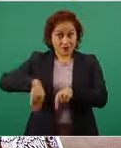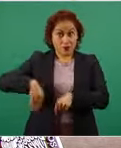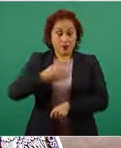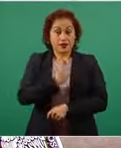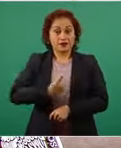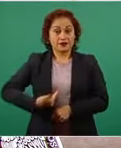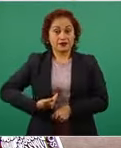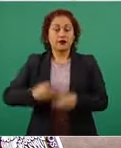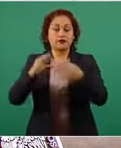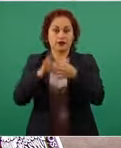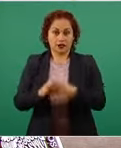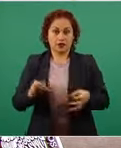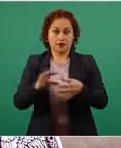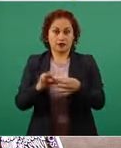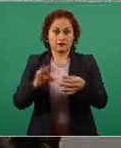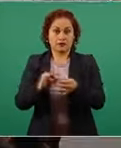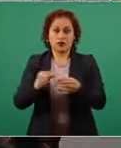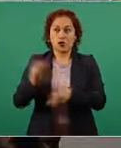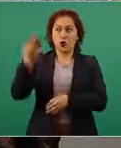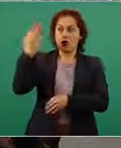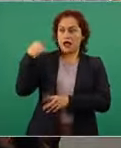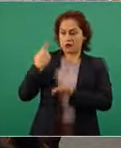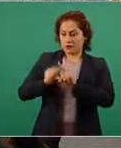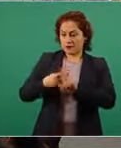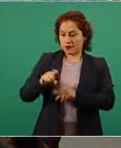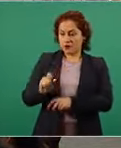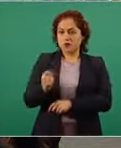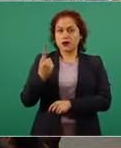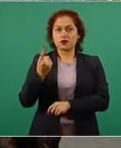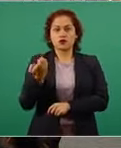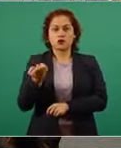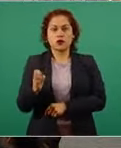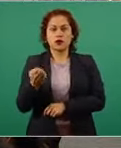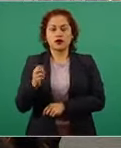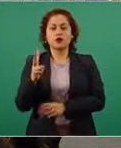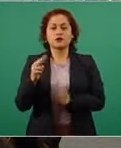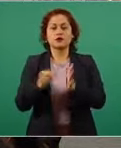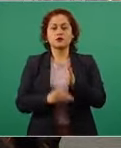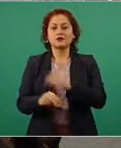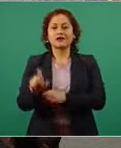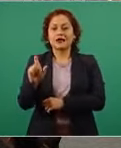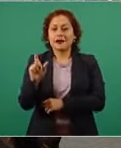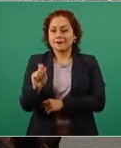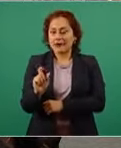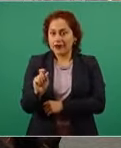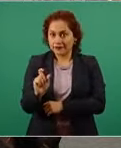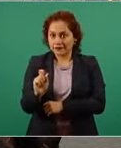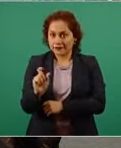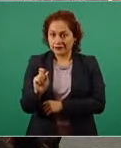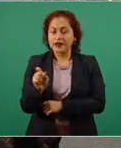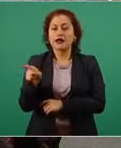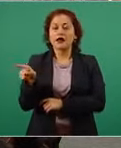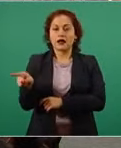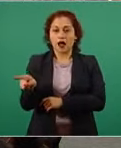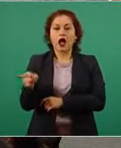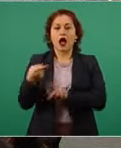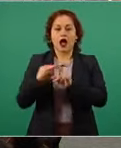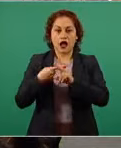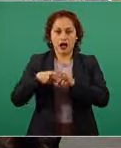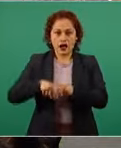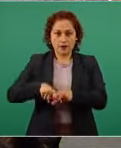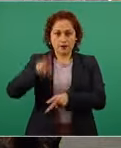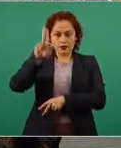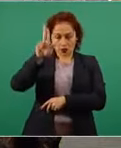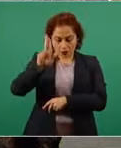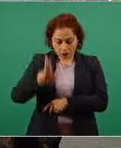el 21 de enero de 2020, lleve en nombre de Pulso de la